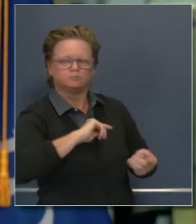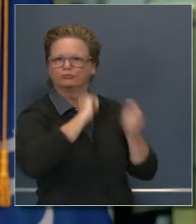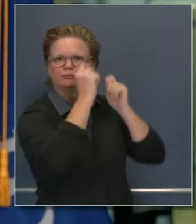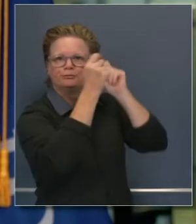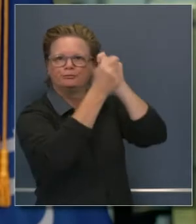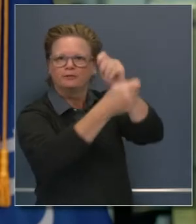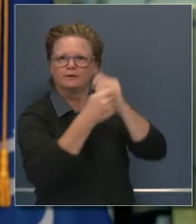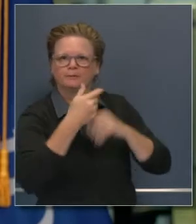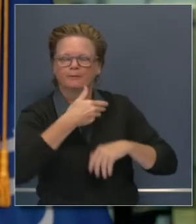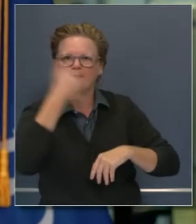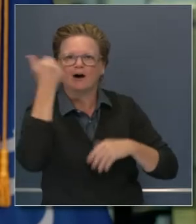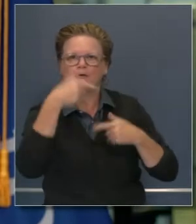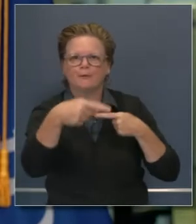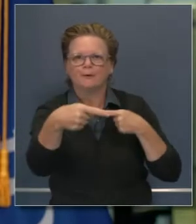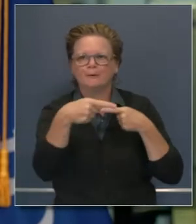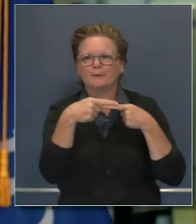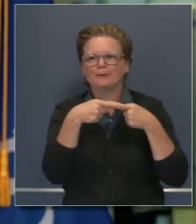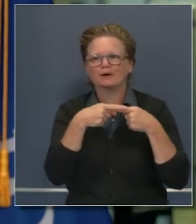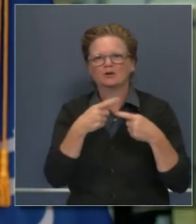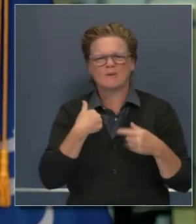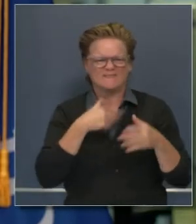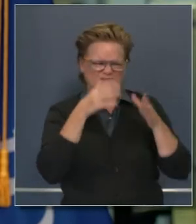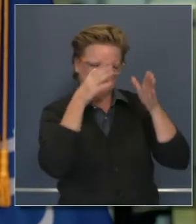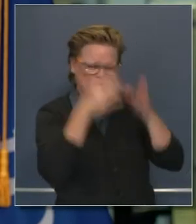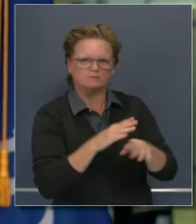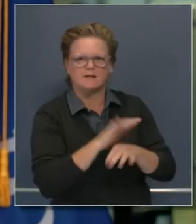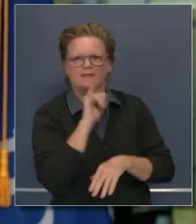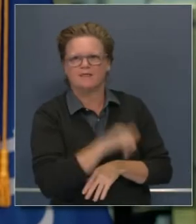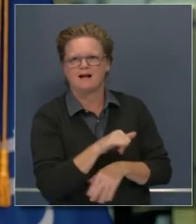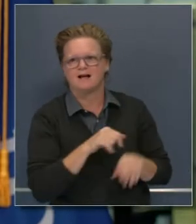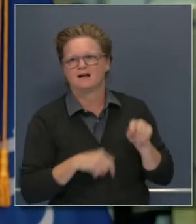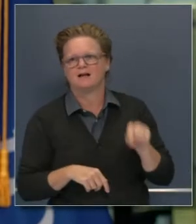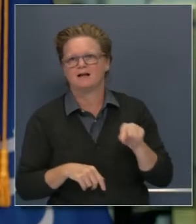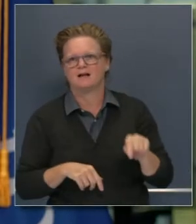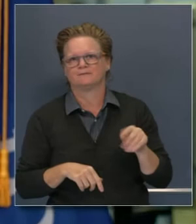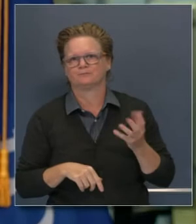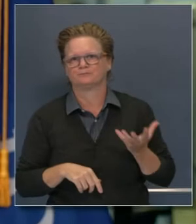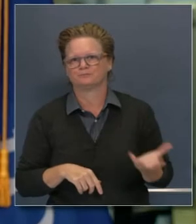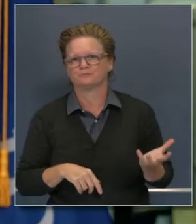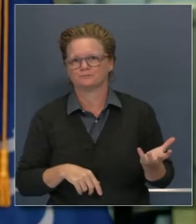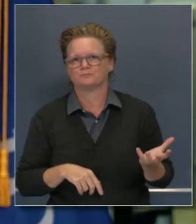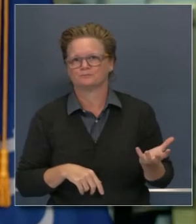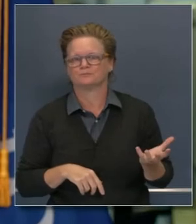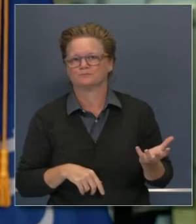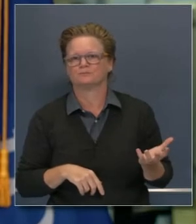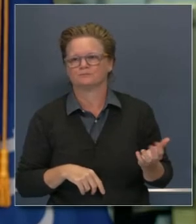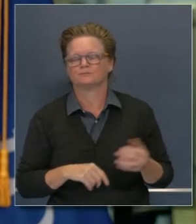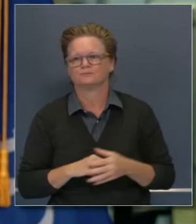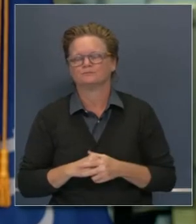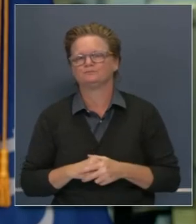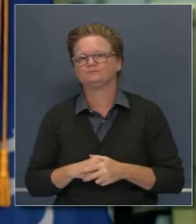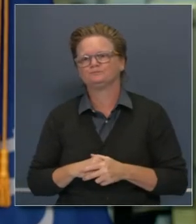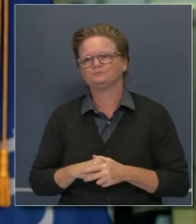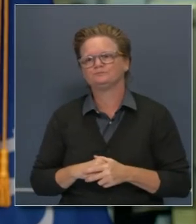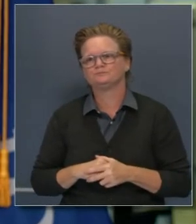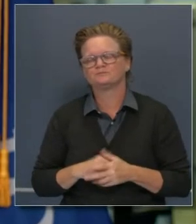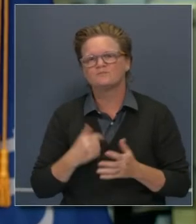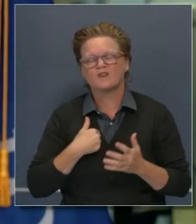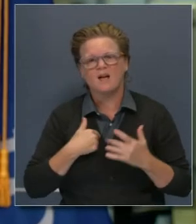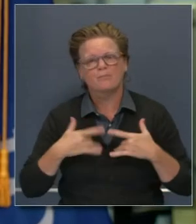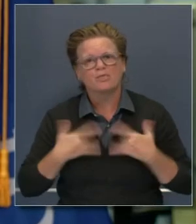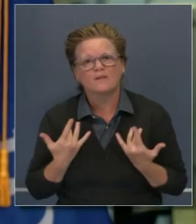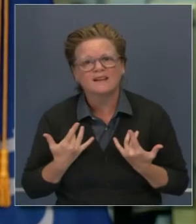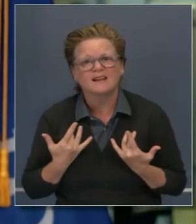gestionar nuestros recursos, concentrándonos en esa espera con las personas más